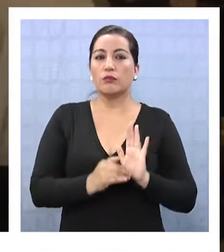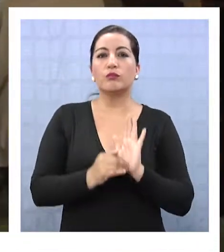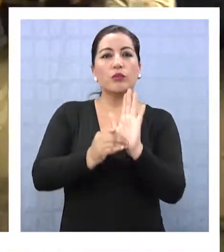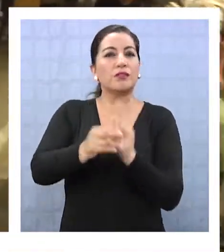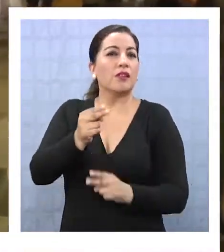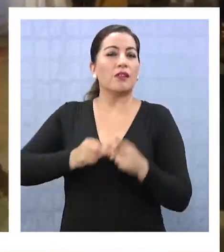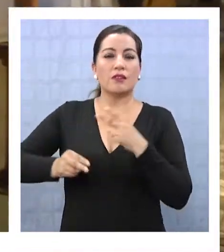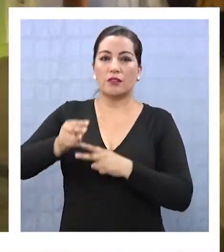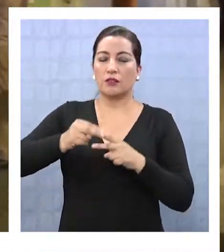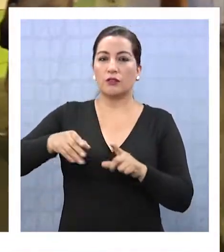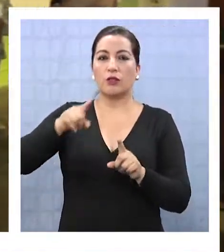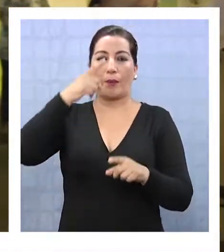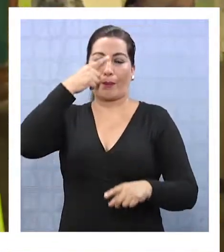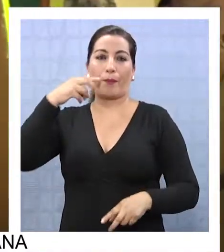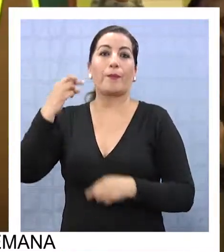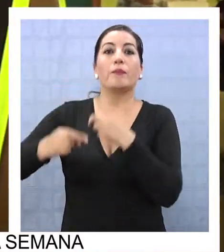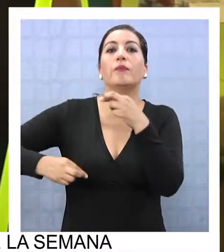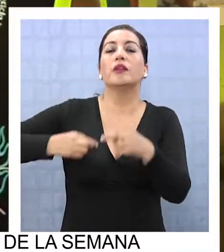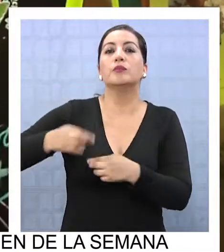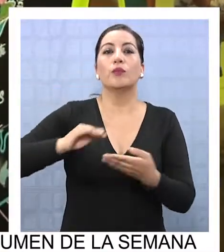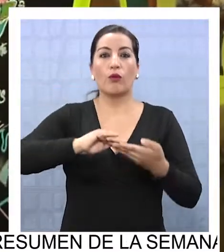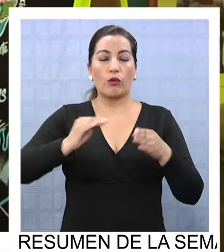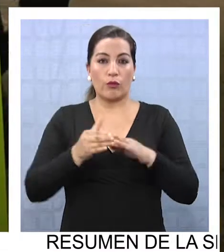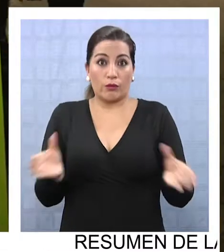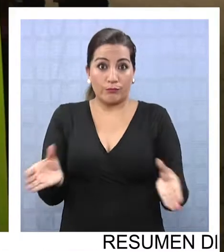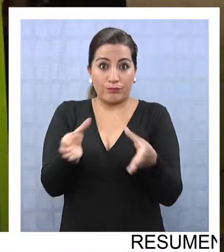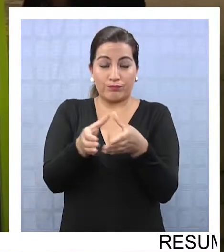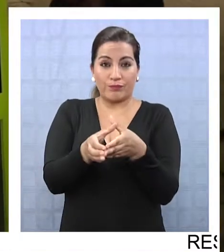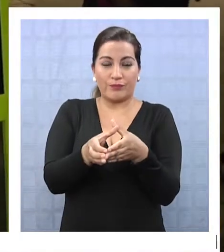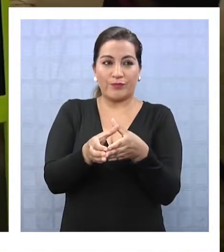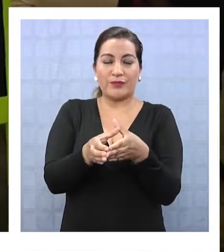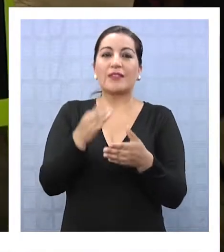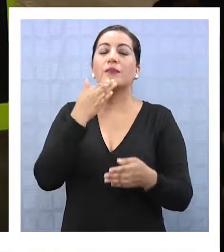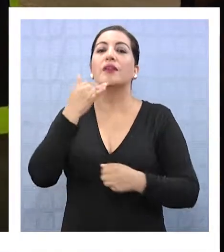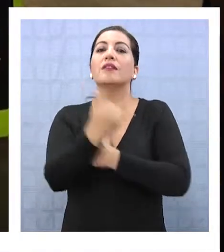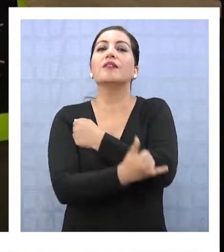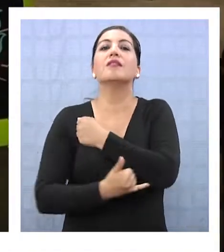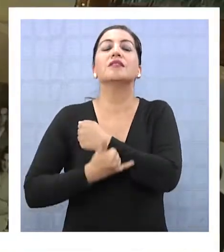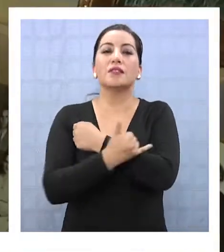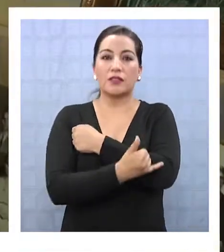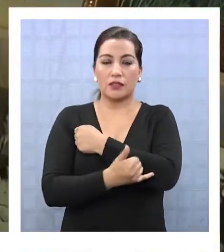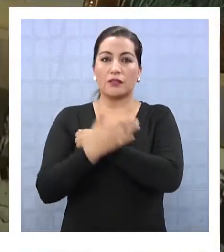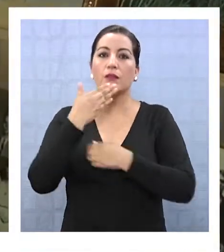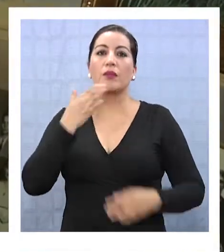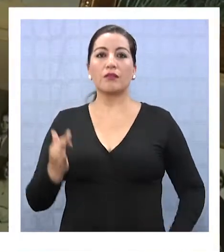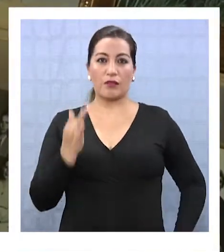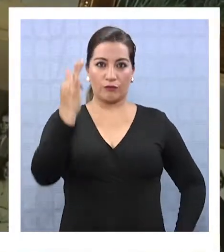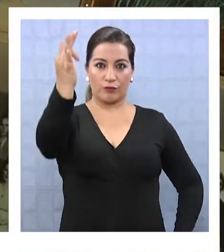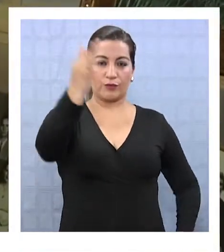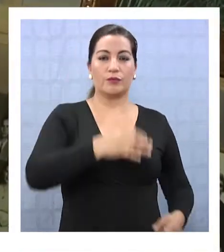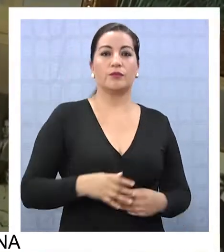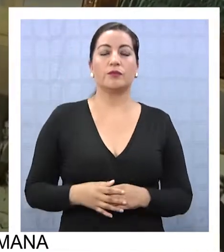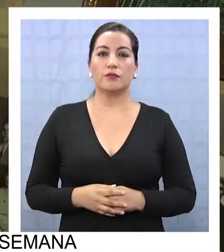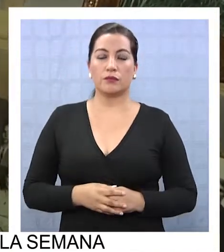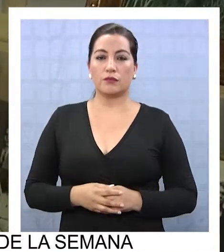destacaron la historia, el patrimonio, las comunidades, los migrantes y también el futuro.